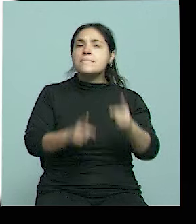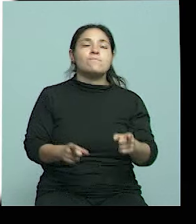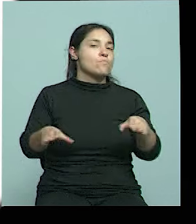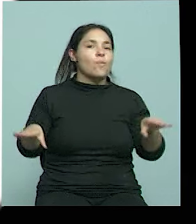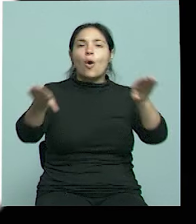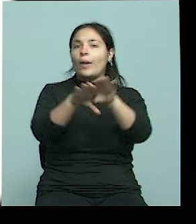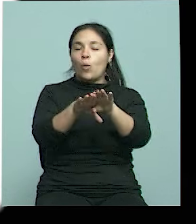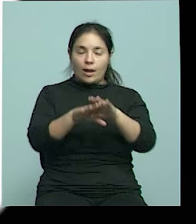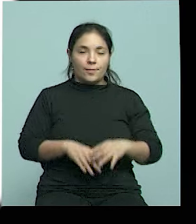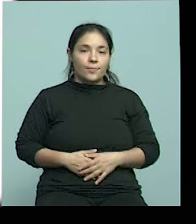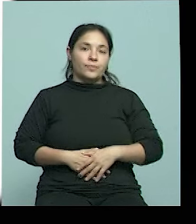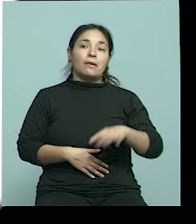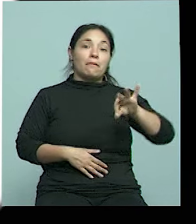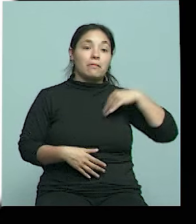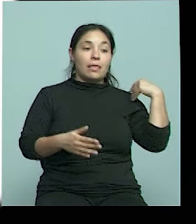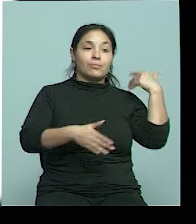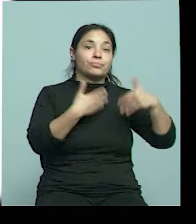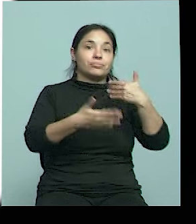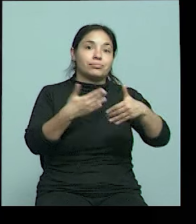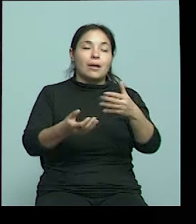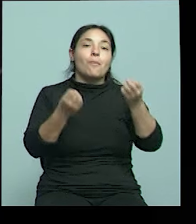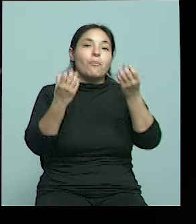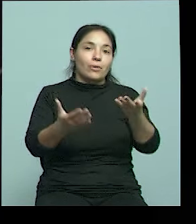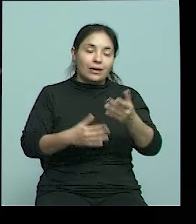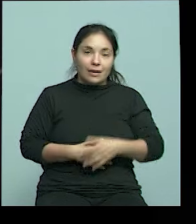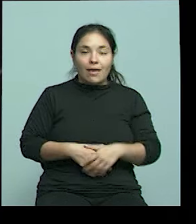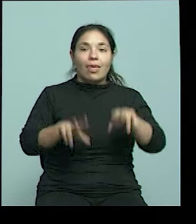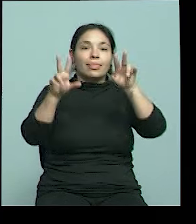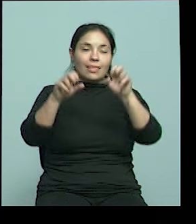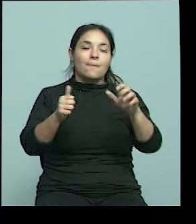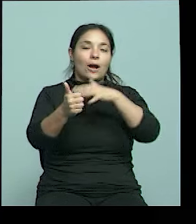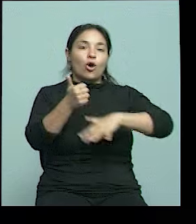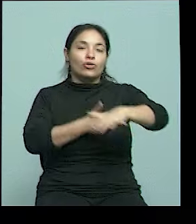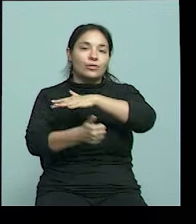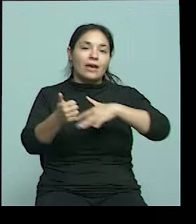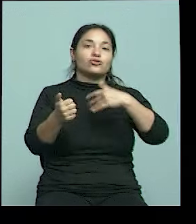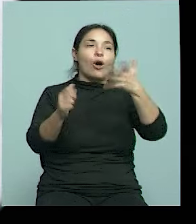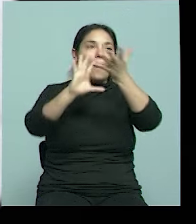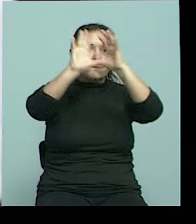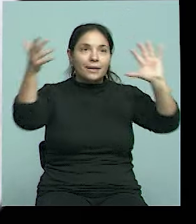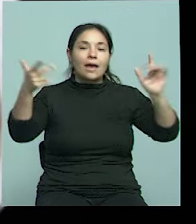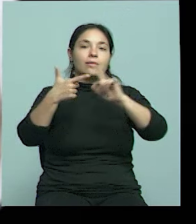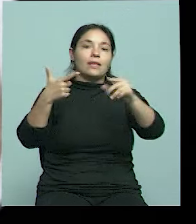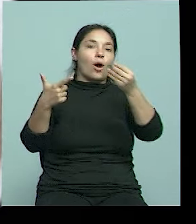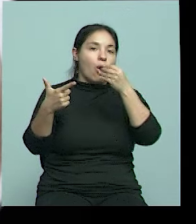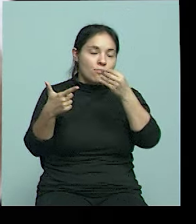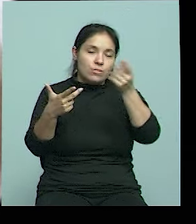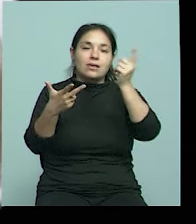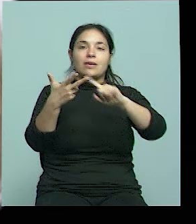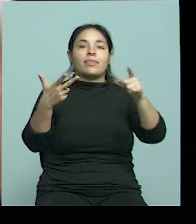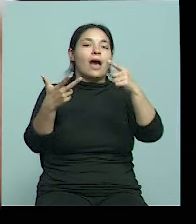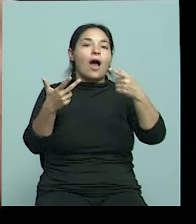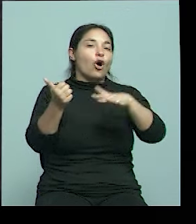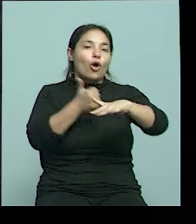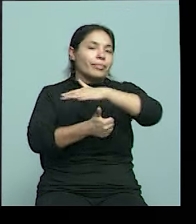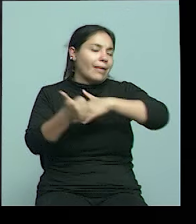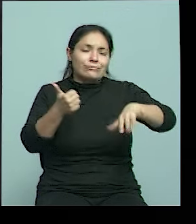Después, a lo largo de la vida, todos los eventos ambientales, la dieta... Los contextos...